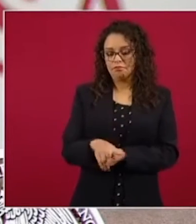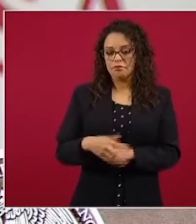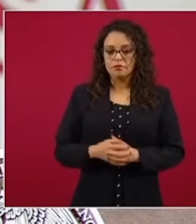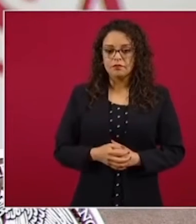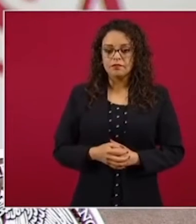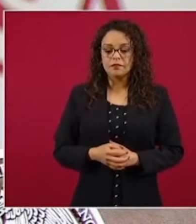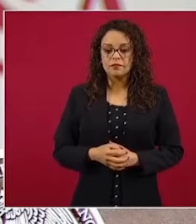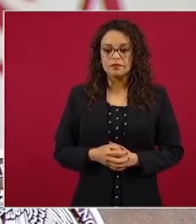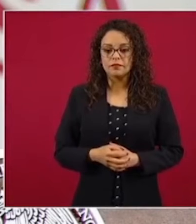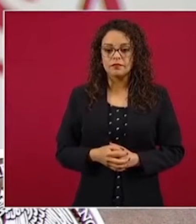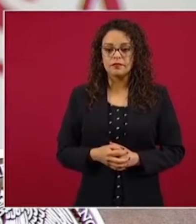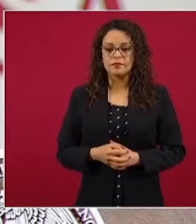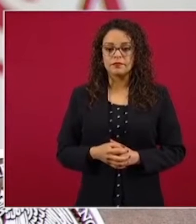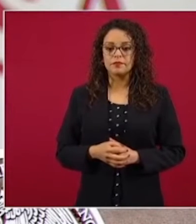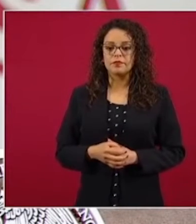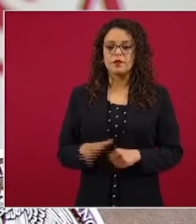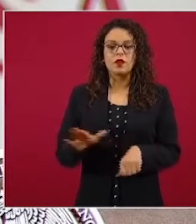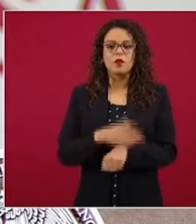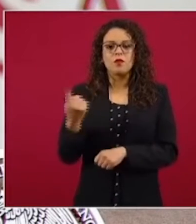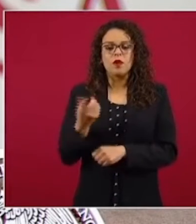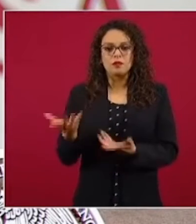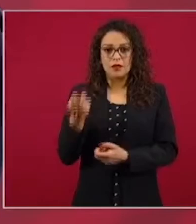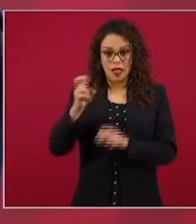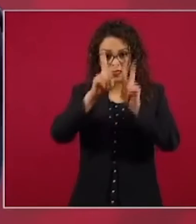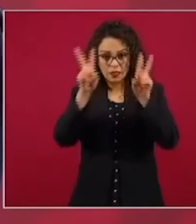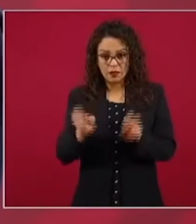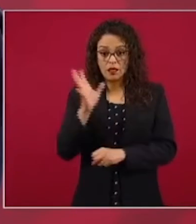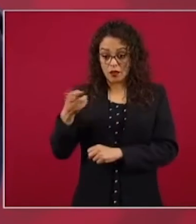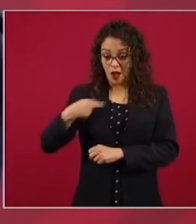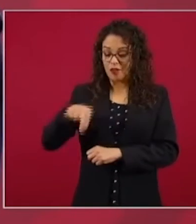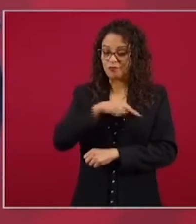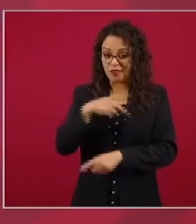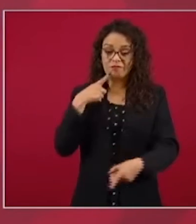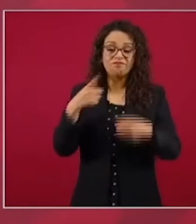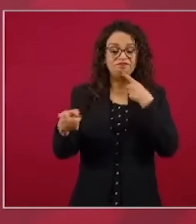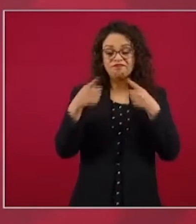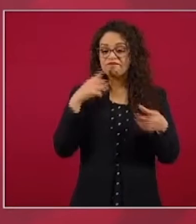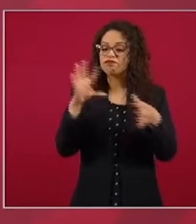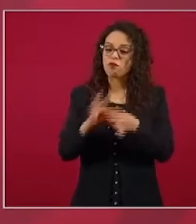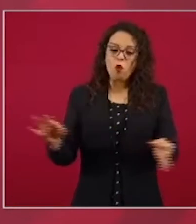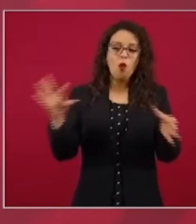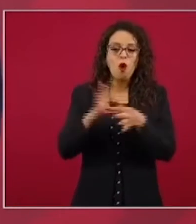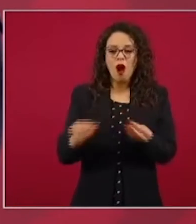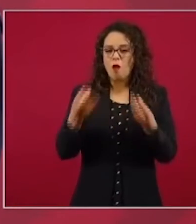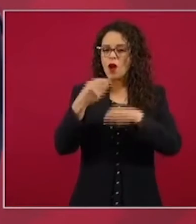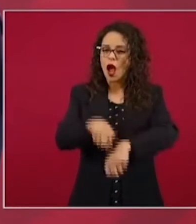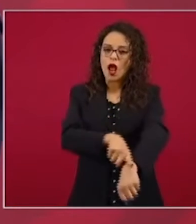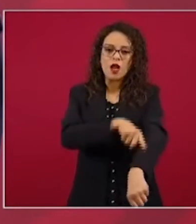estado hablando del tema bastante, es